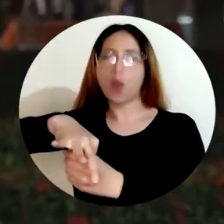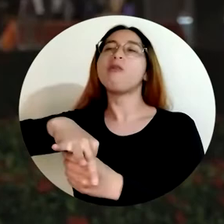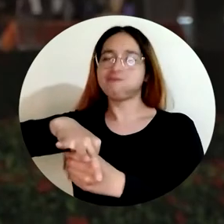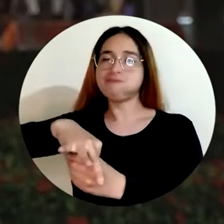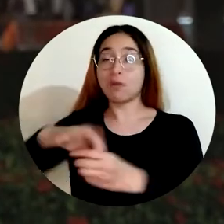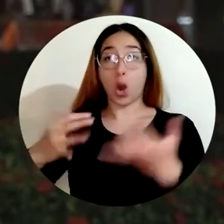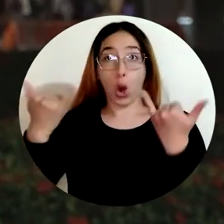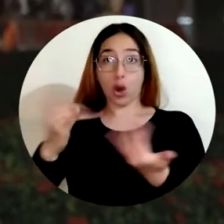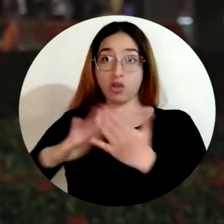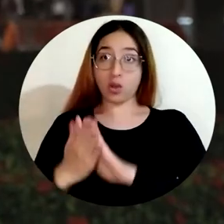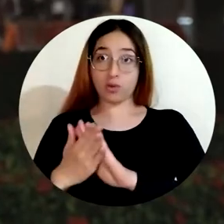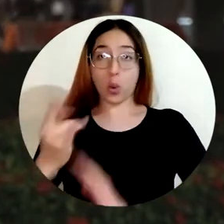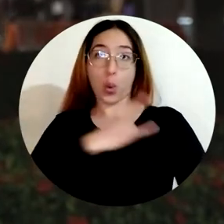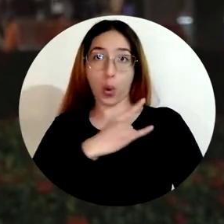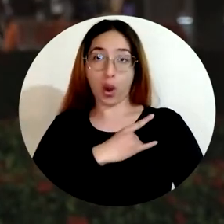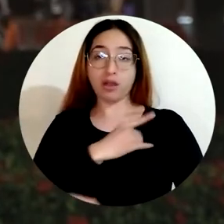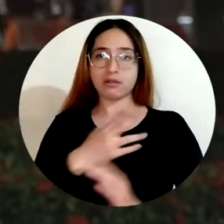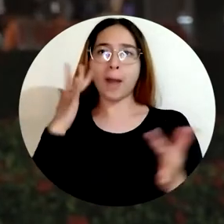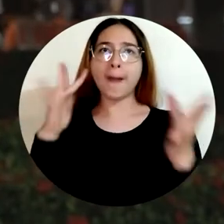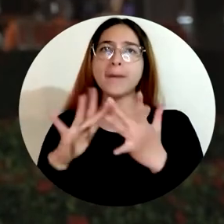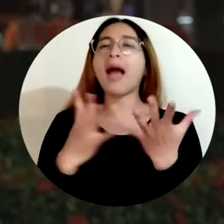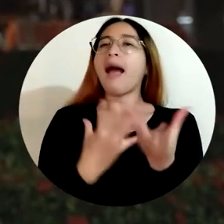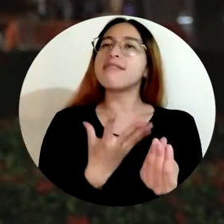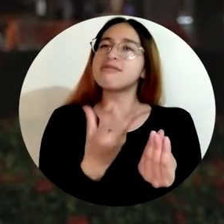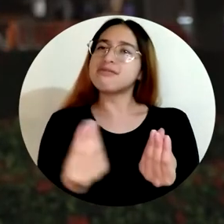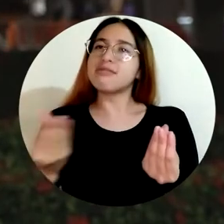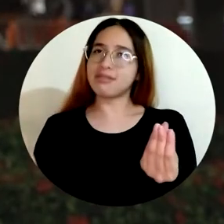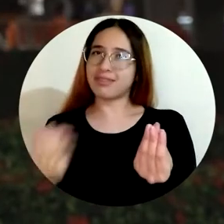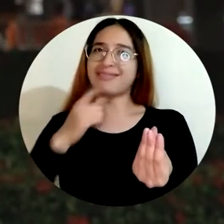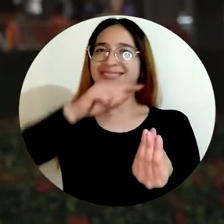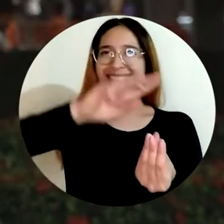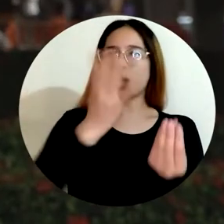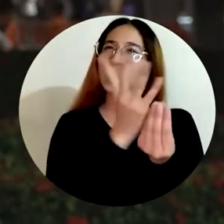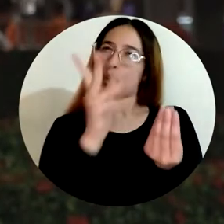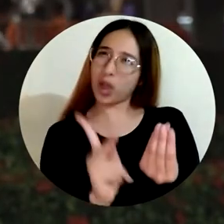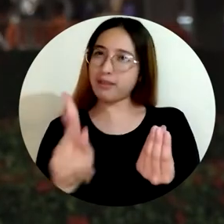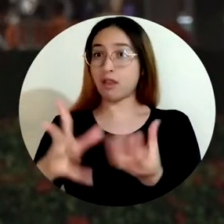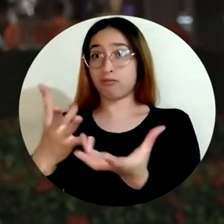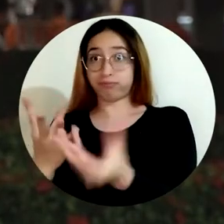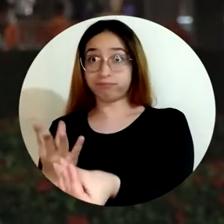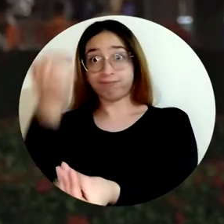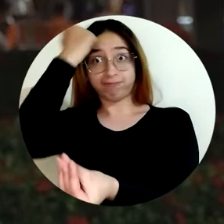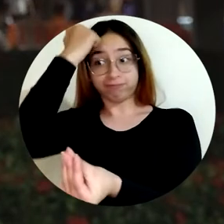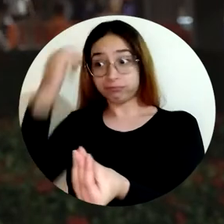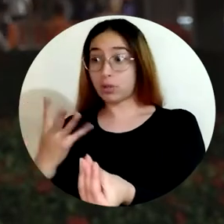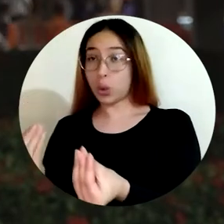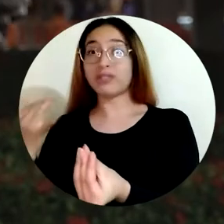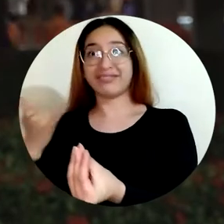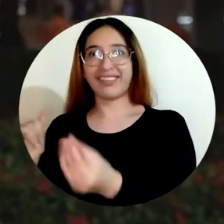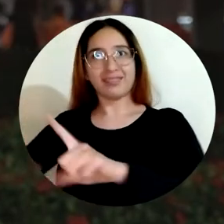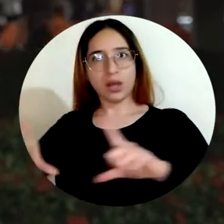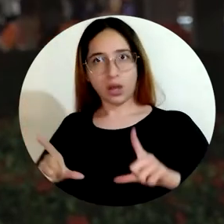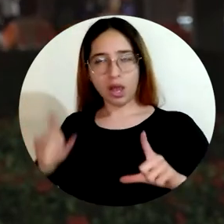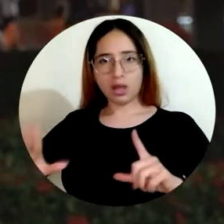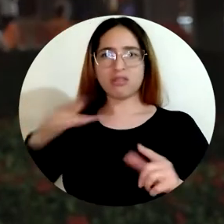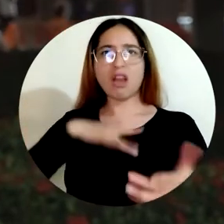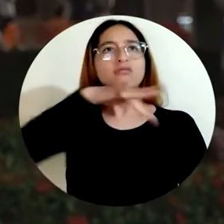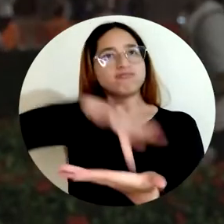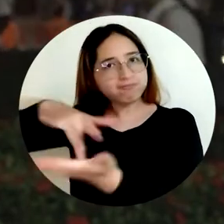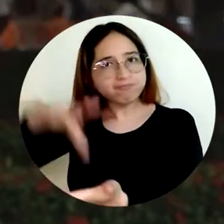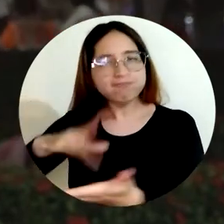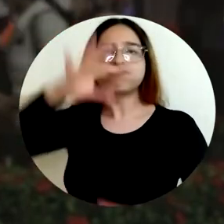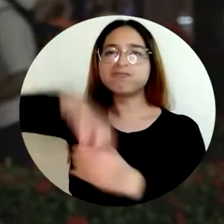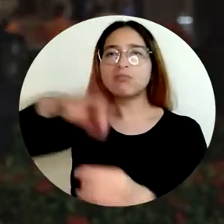la comunidad universitaria, los tres estamentos, estudiantes, docentes y graduados, participaron en la elección de sus tres